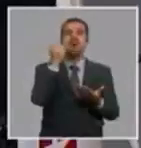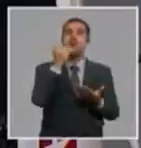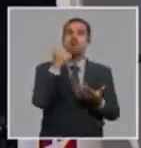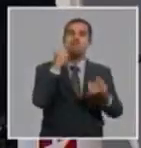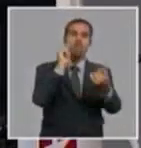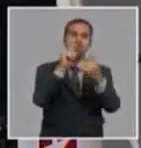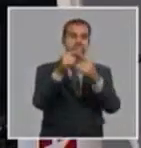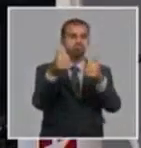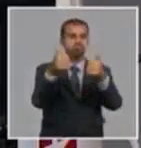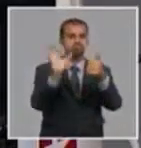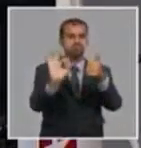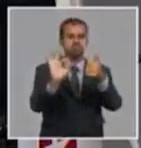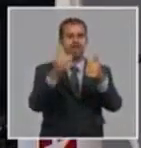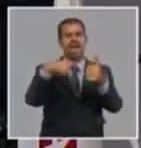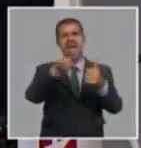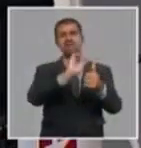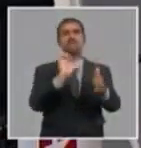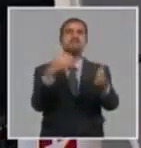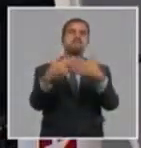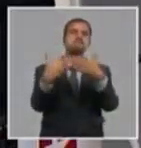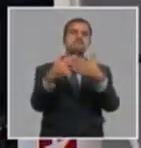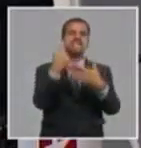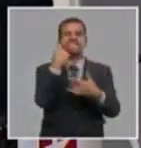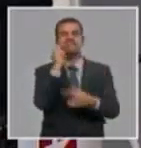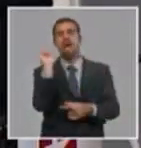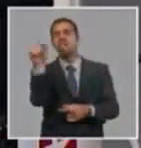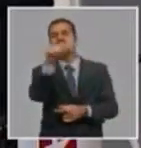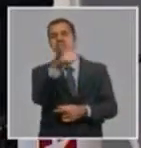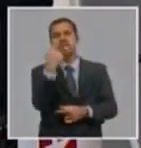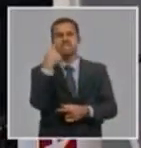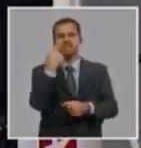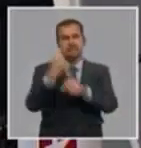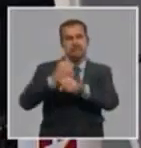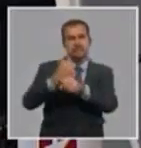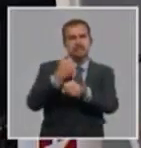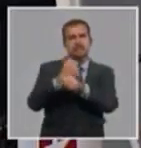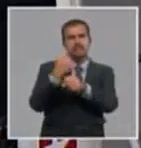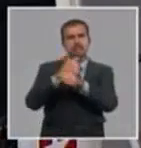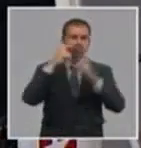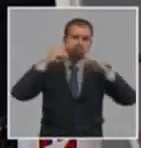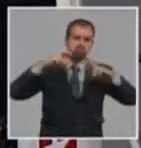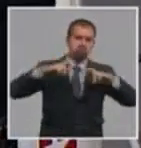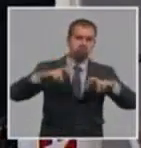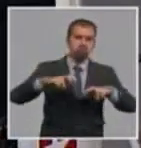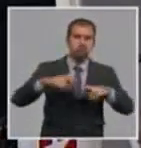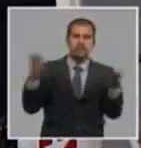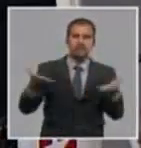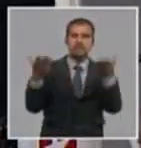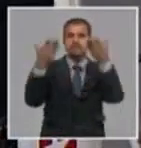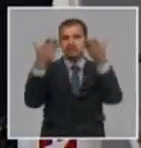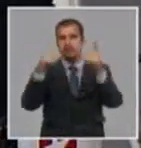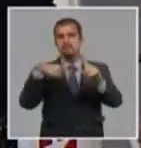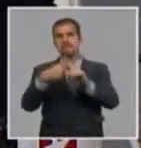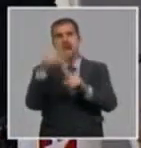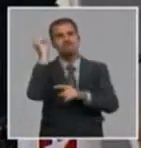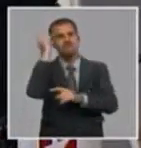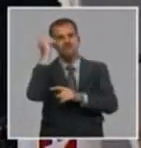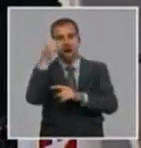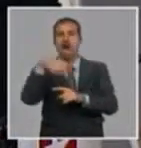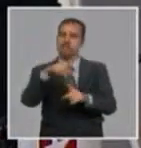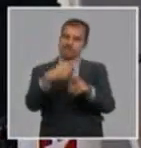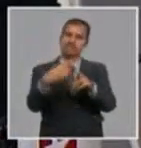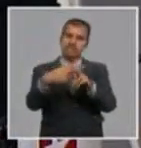Son aquellas organizaciones que se caracterizan por mostrar una actividad intensiva en investigación, desarrollo e innovación. Así